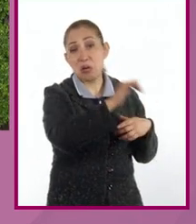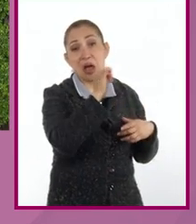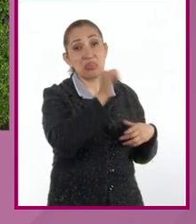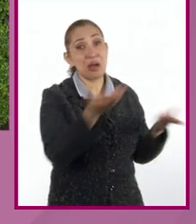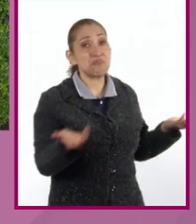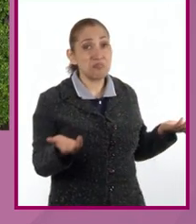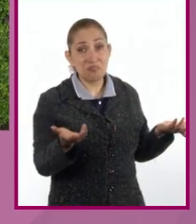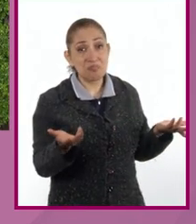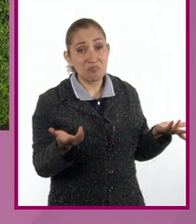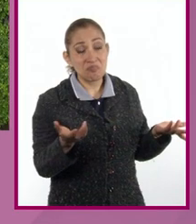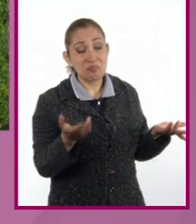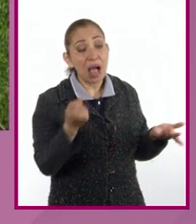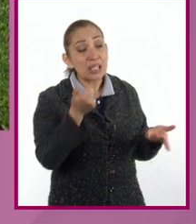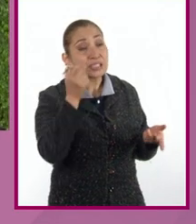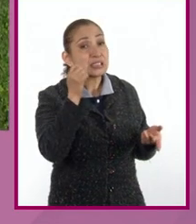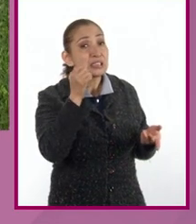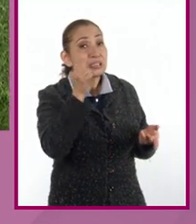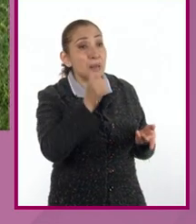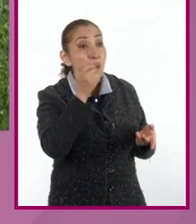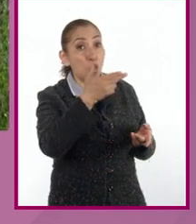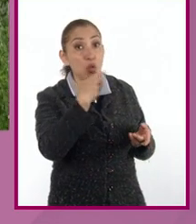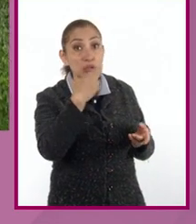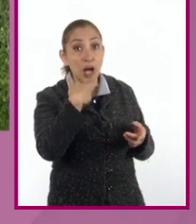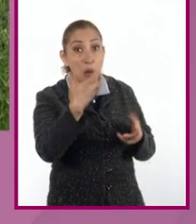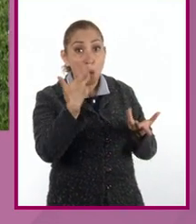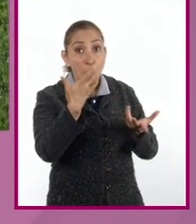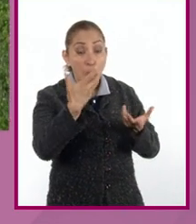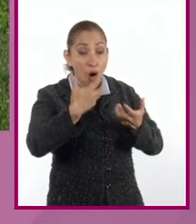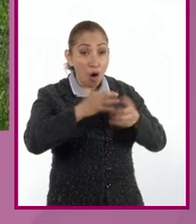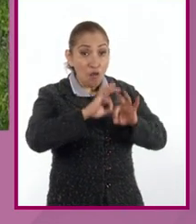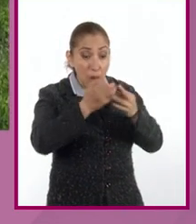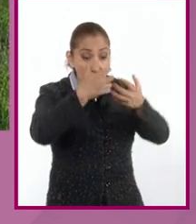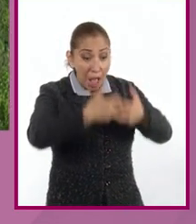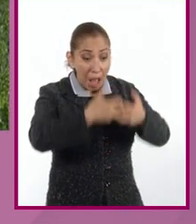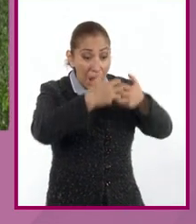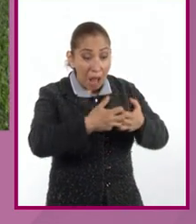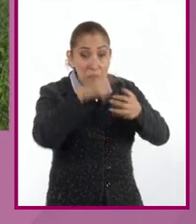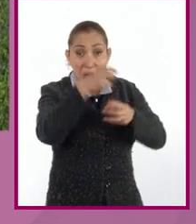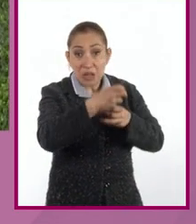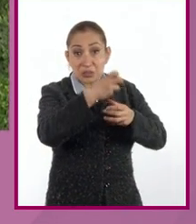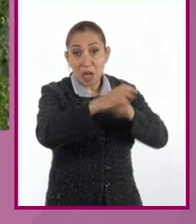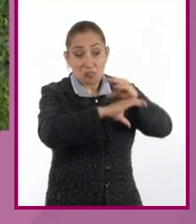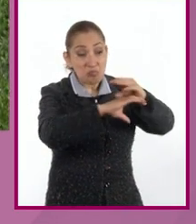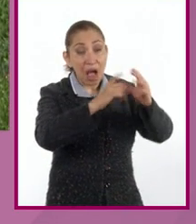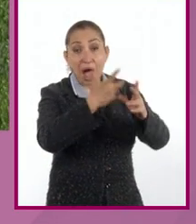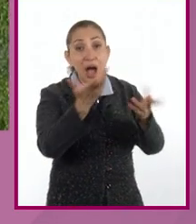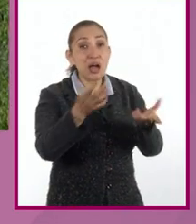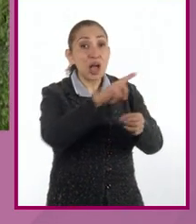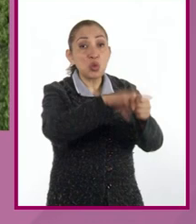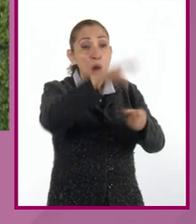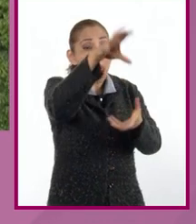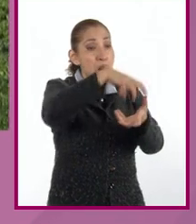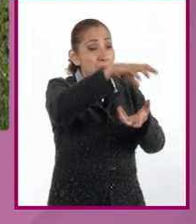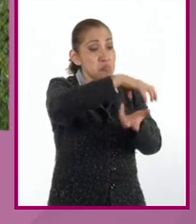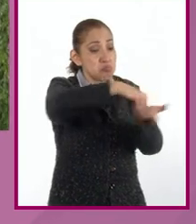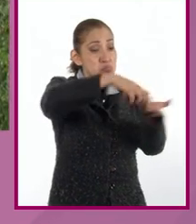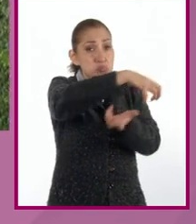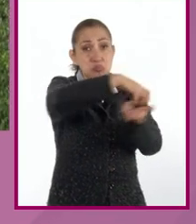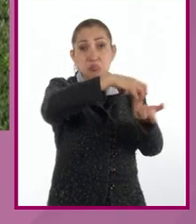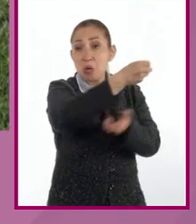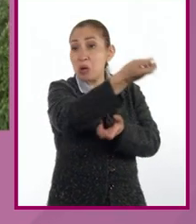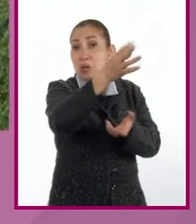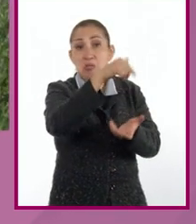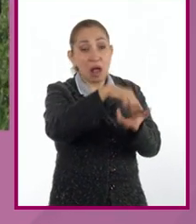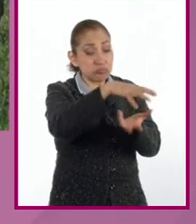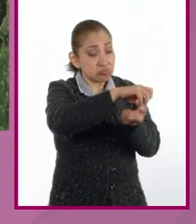ninguno, normalmente no se ocupaba ningún proceso mecánico para la elaboración de tal, solo eran elementos naturales que te encontrabas en